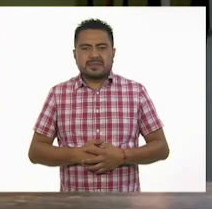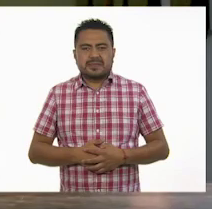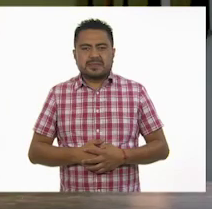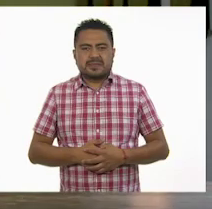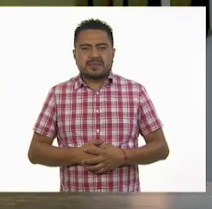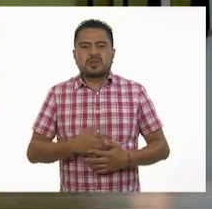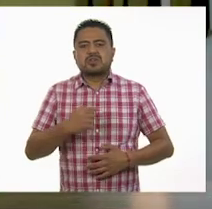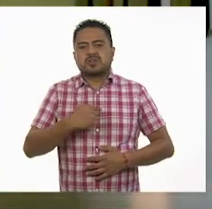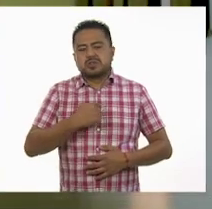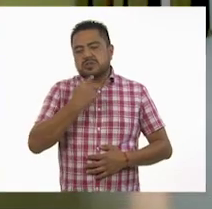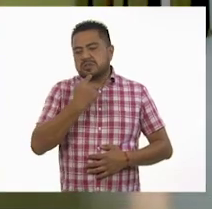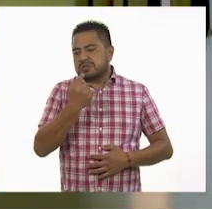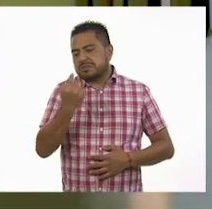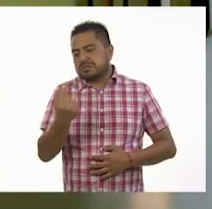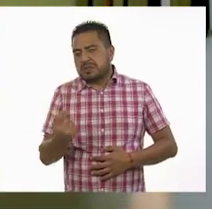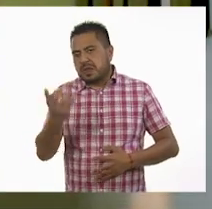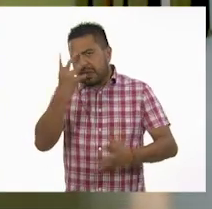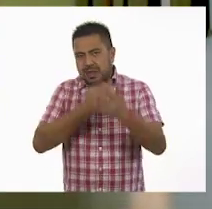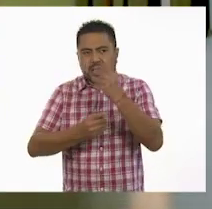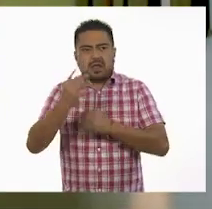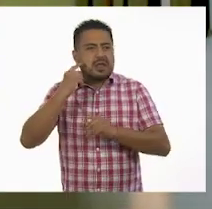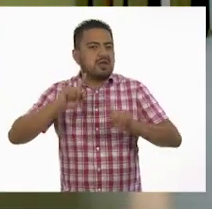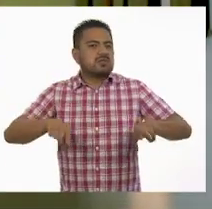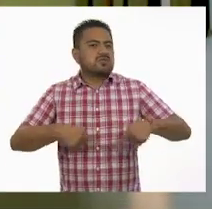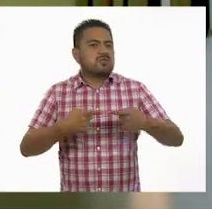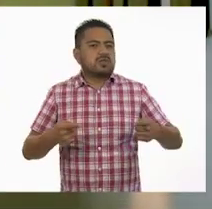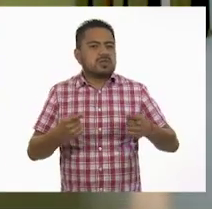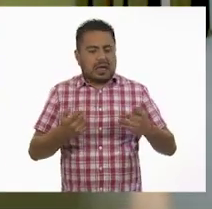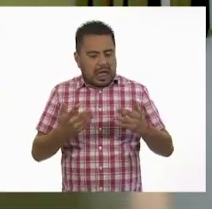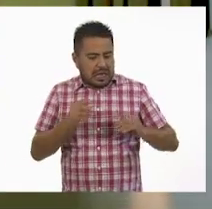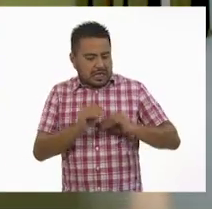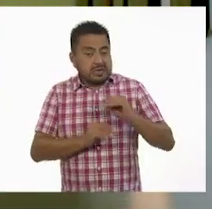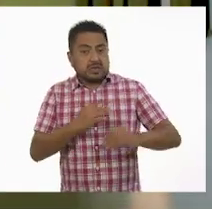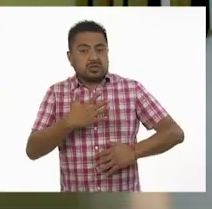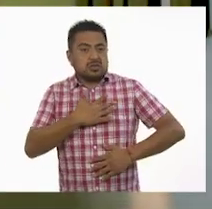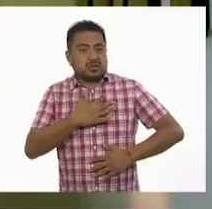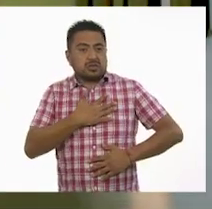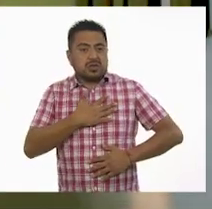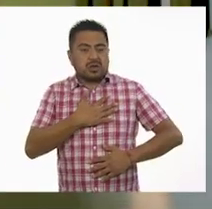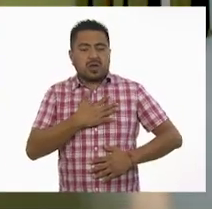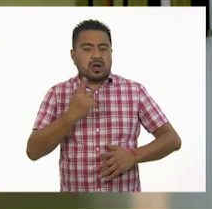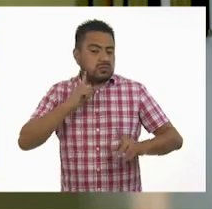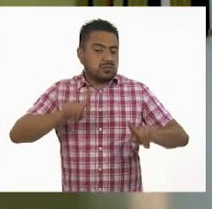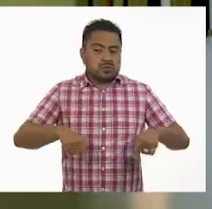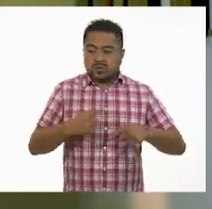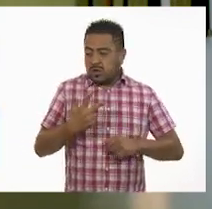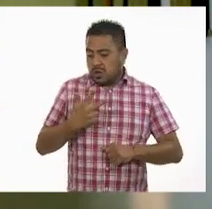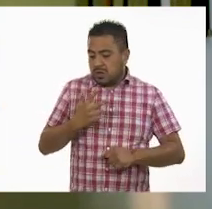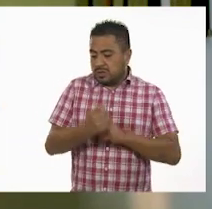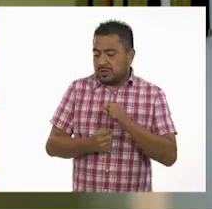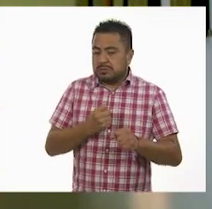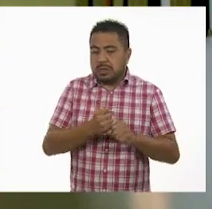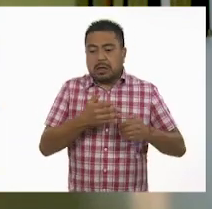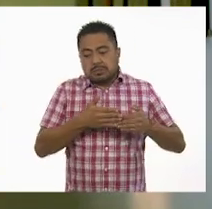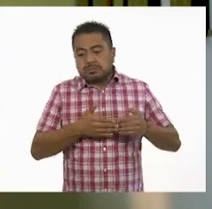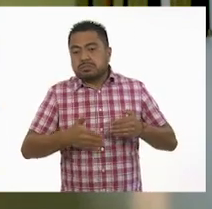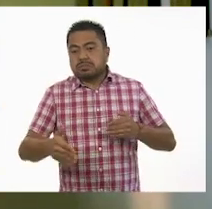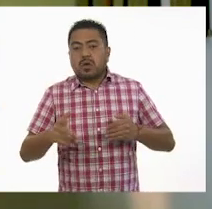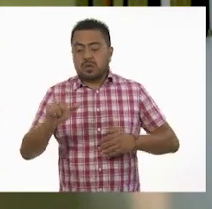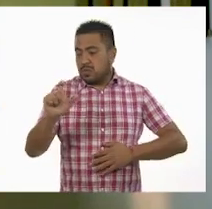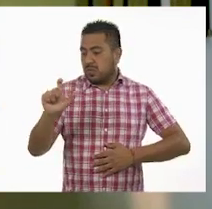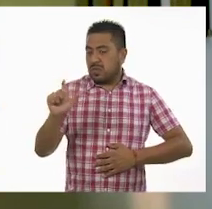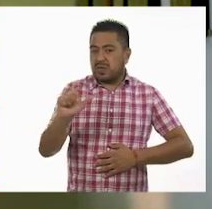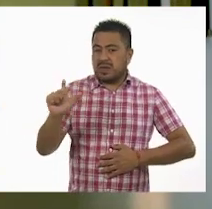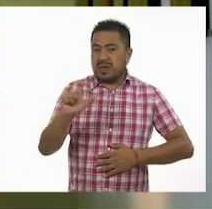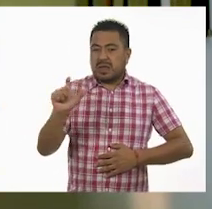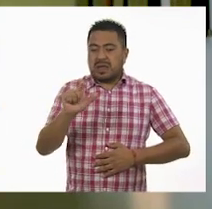Yo desde niño aprendí a tocar la melódica y en sí soy músico desde los ocho años y cuando